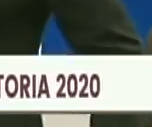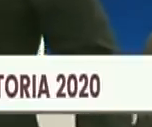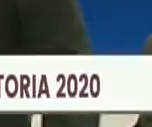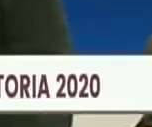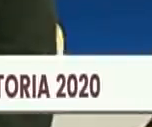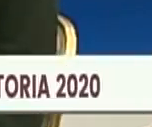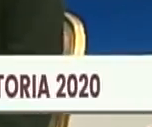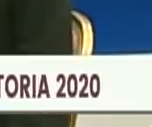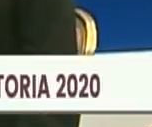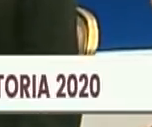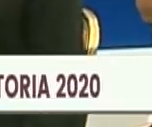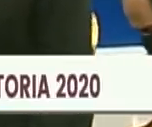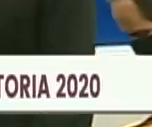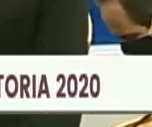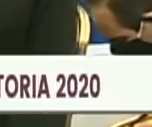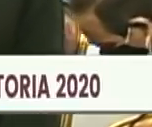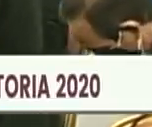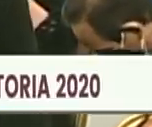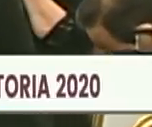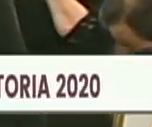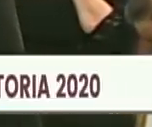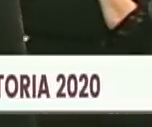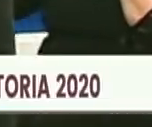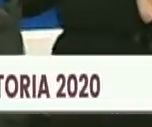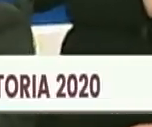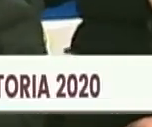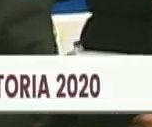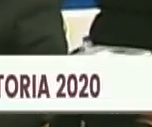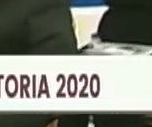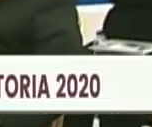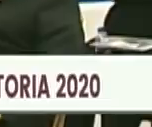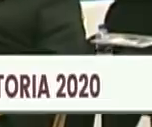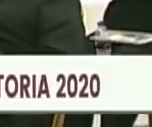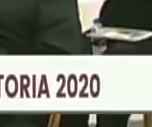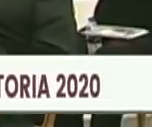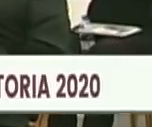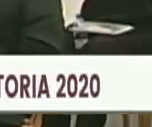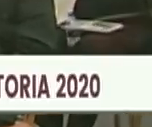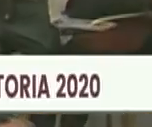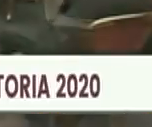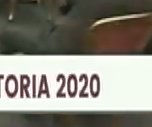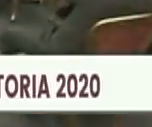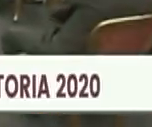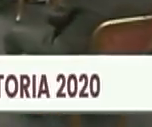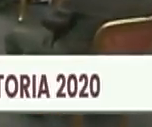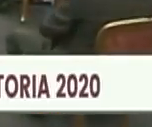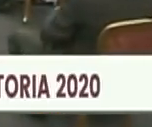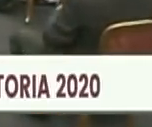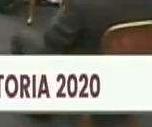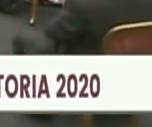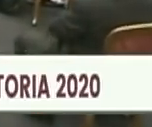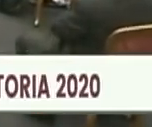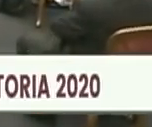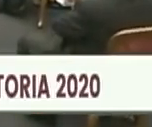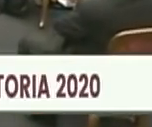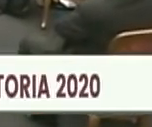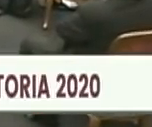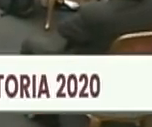su hija Melisa Arria. Formada en filosofía e historia con posgrados en ambas disciplinas,